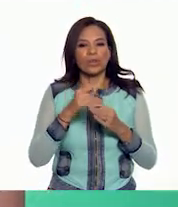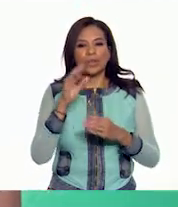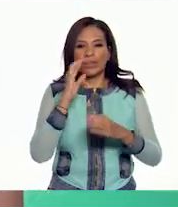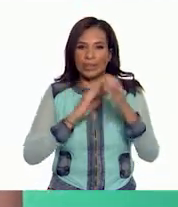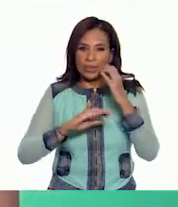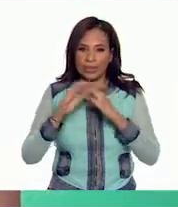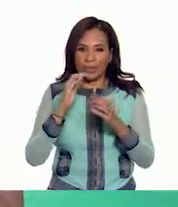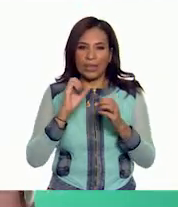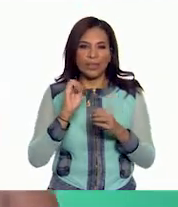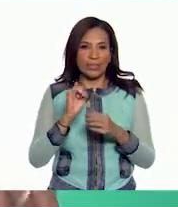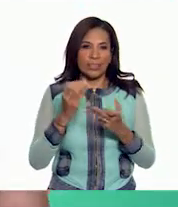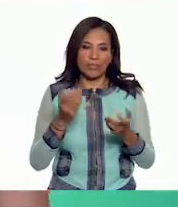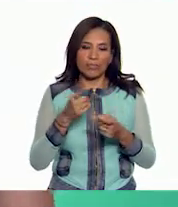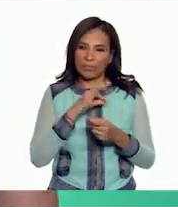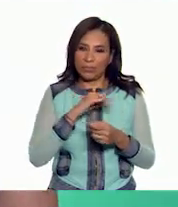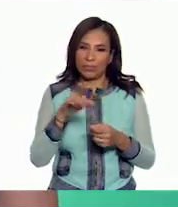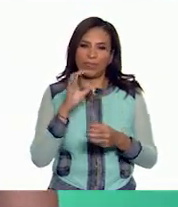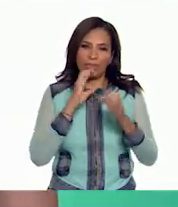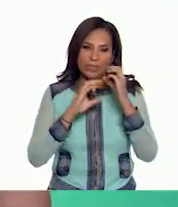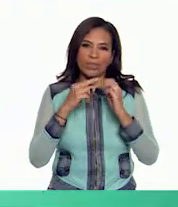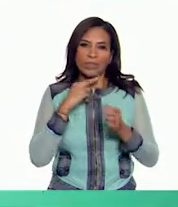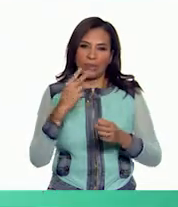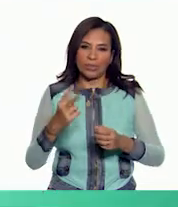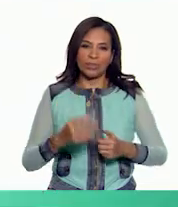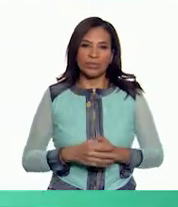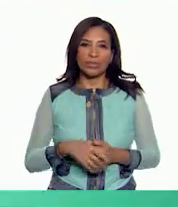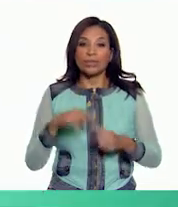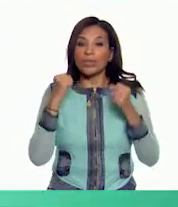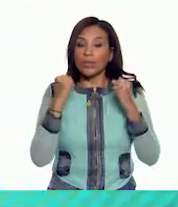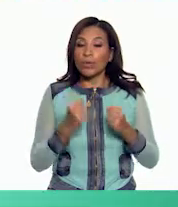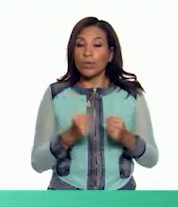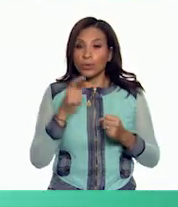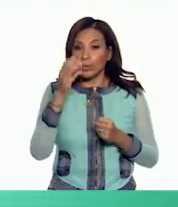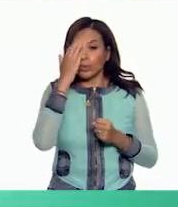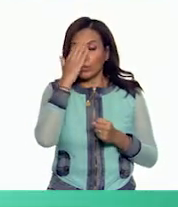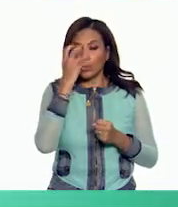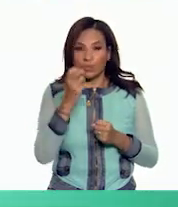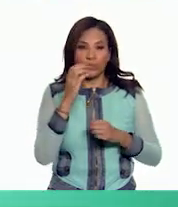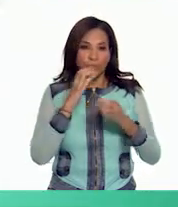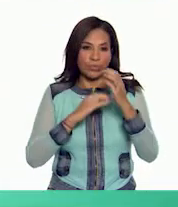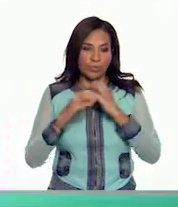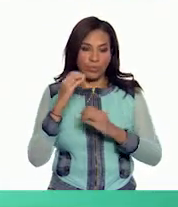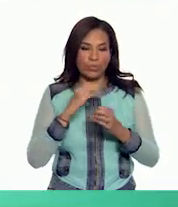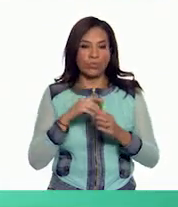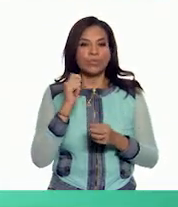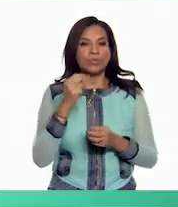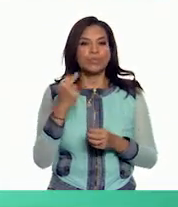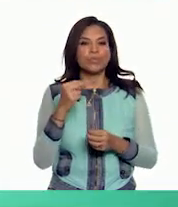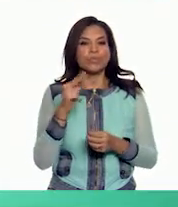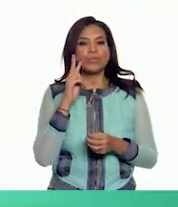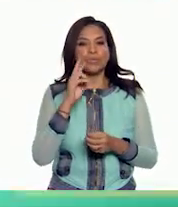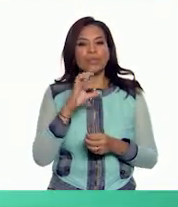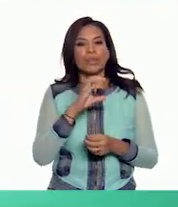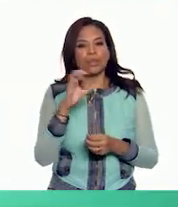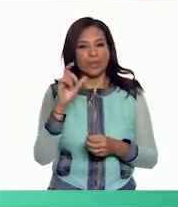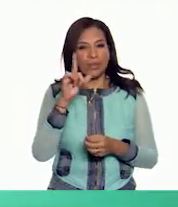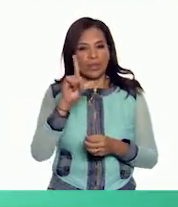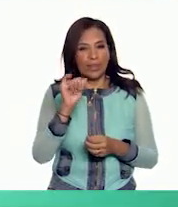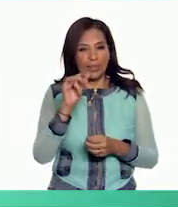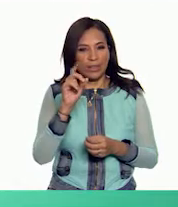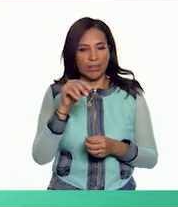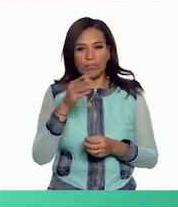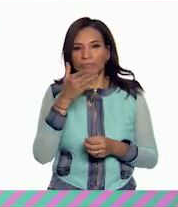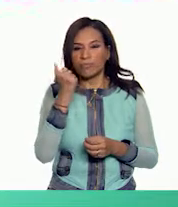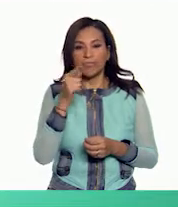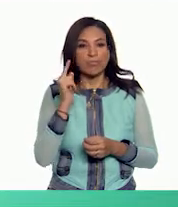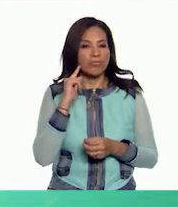cantar. Así que, afina tu garganta. Seguramente conoces esta canción. Se trata de Cielito lindo. Si no